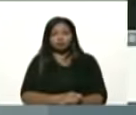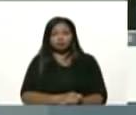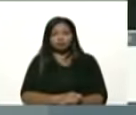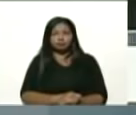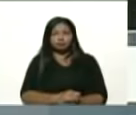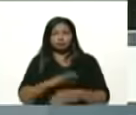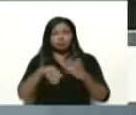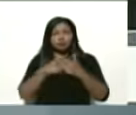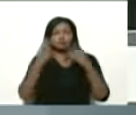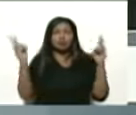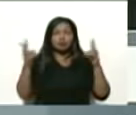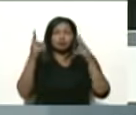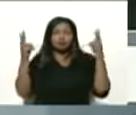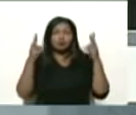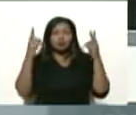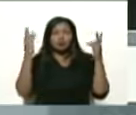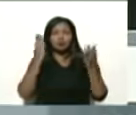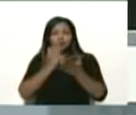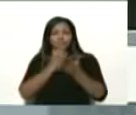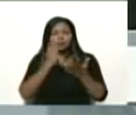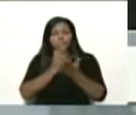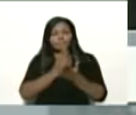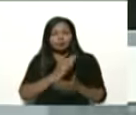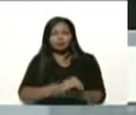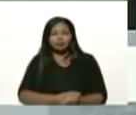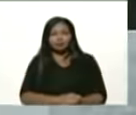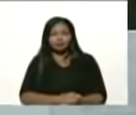hasta la victoria siempre.